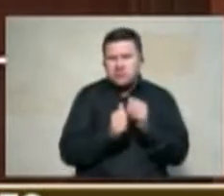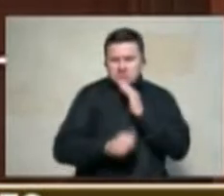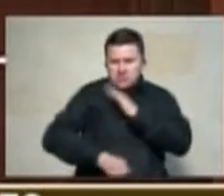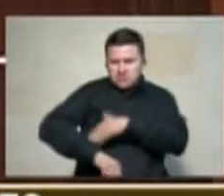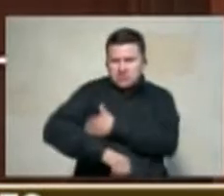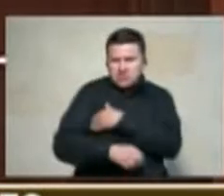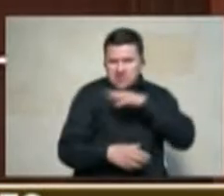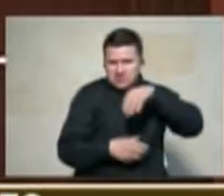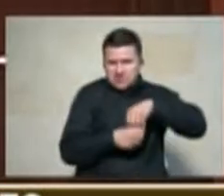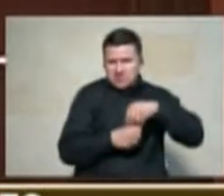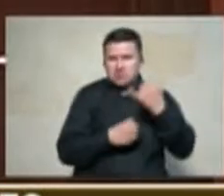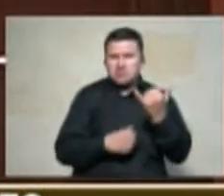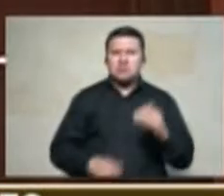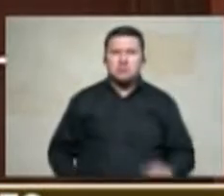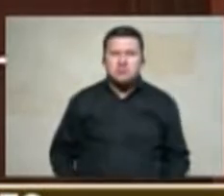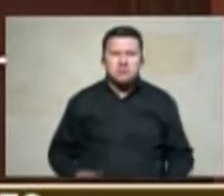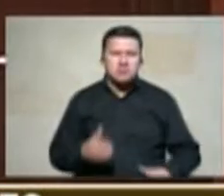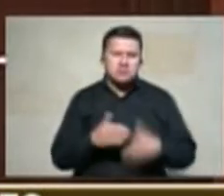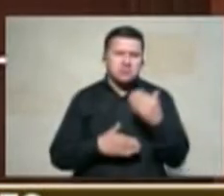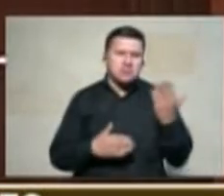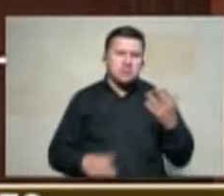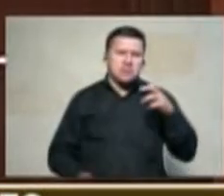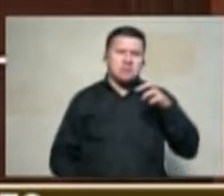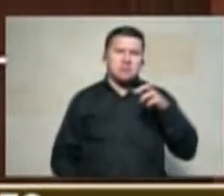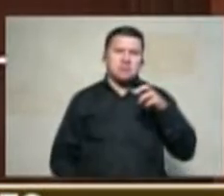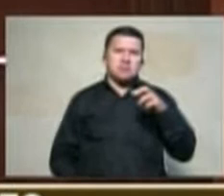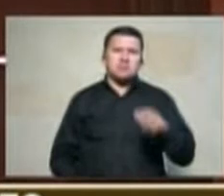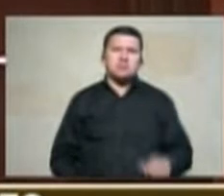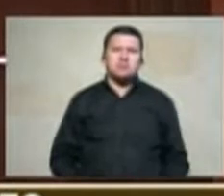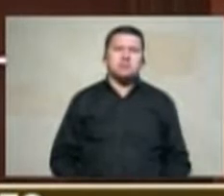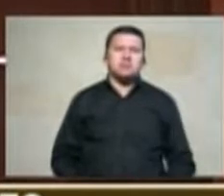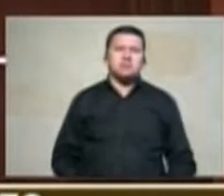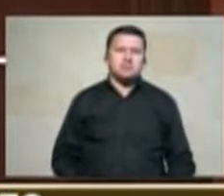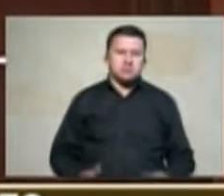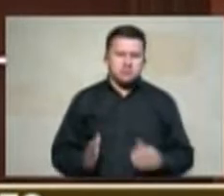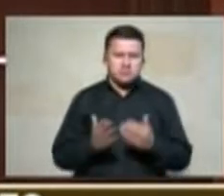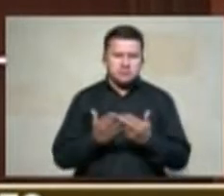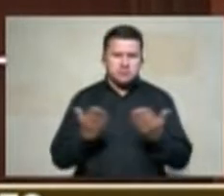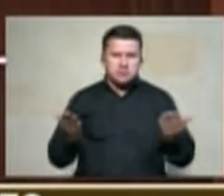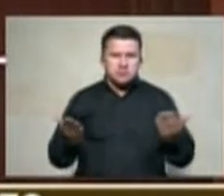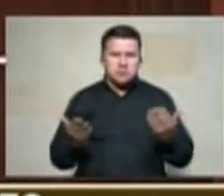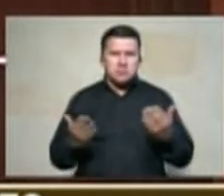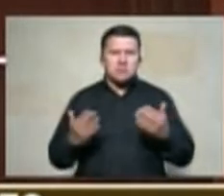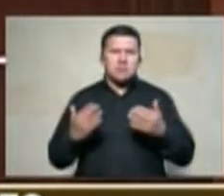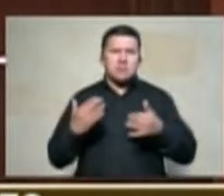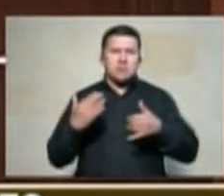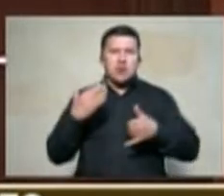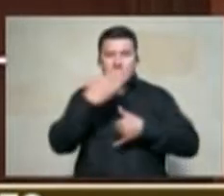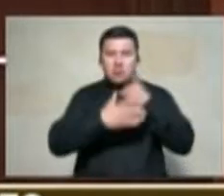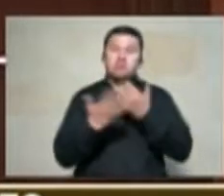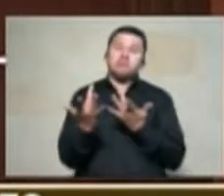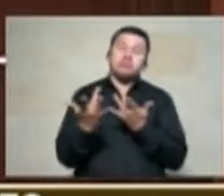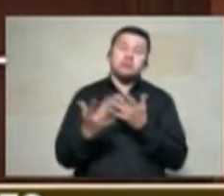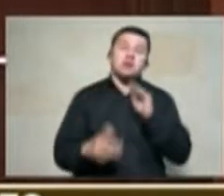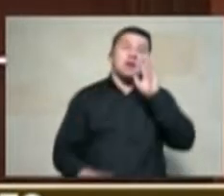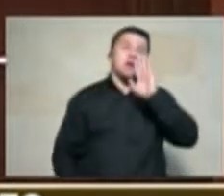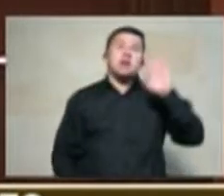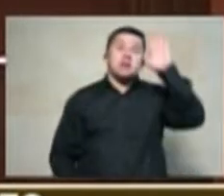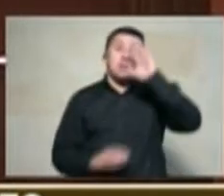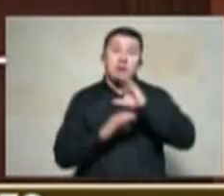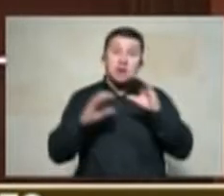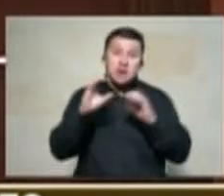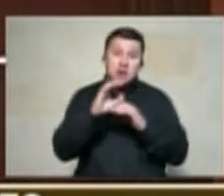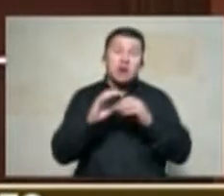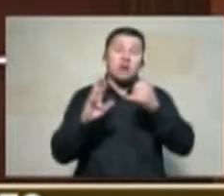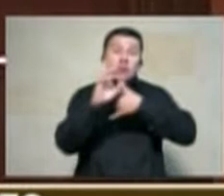Piendamó den los frutos que el país está esperando y por supuesto que el departamento del Cauca y el sur del país necesitan